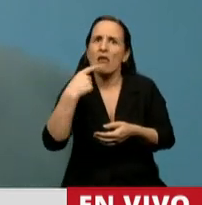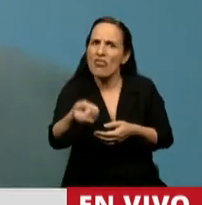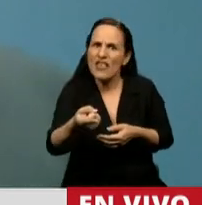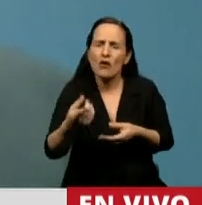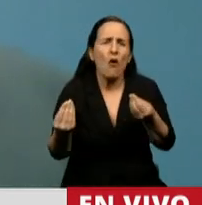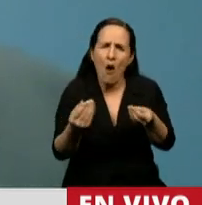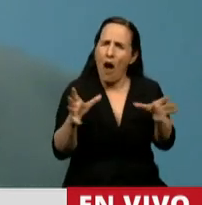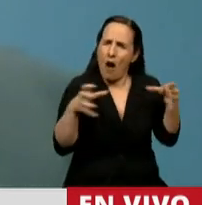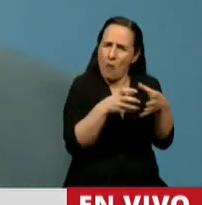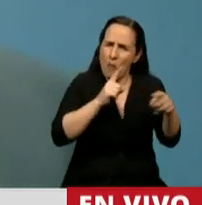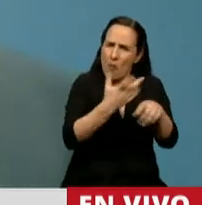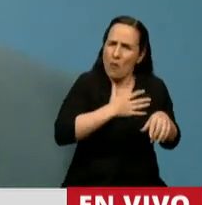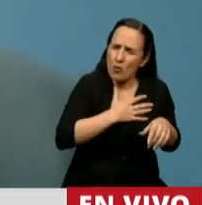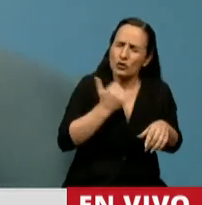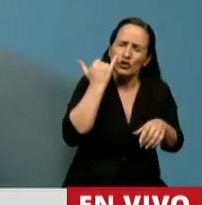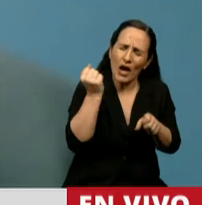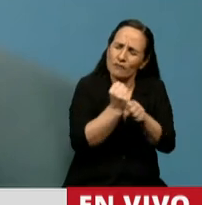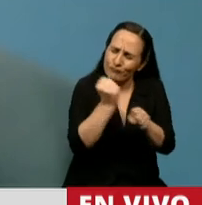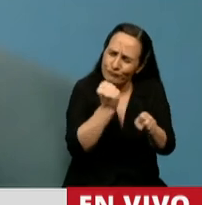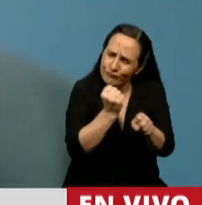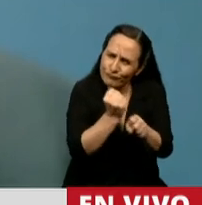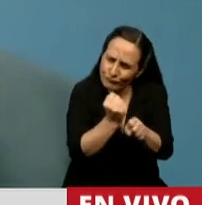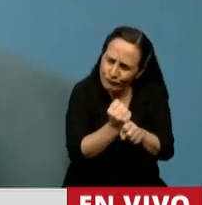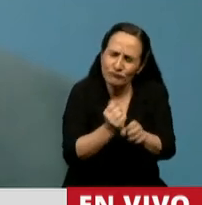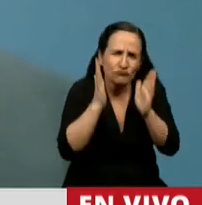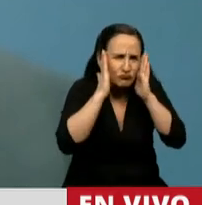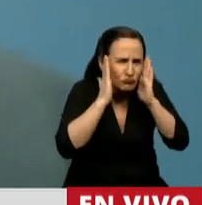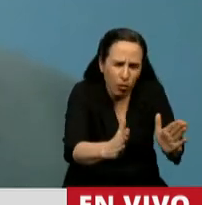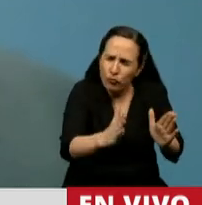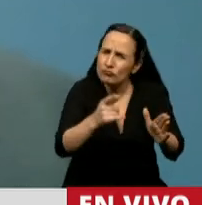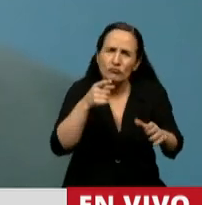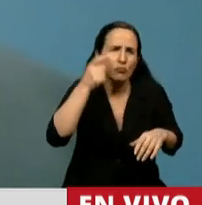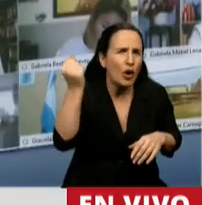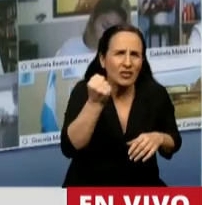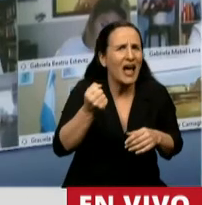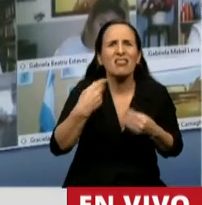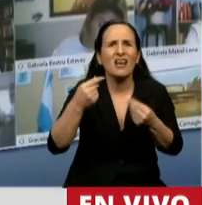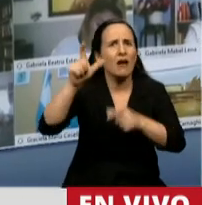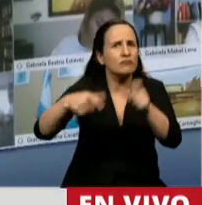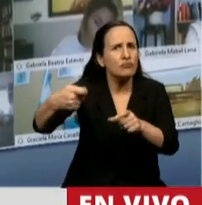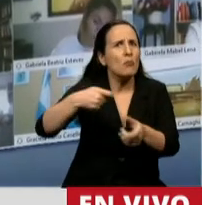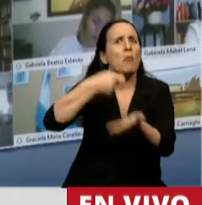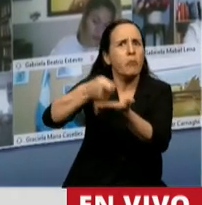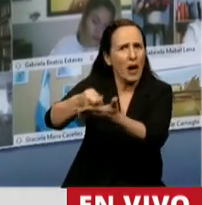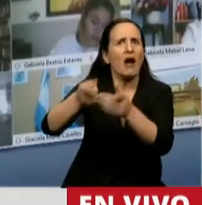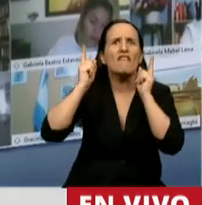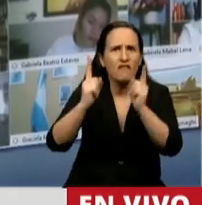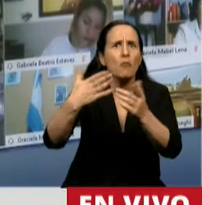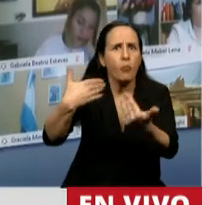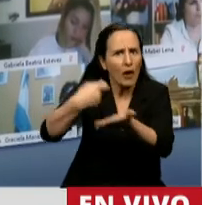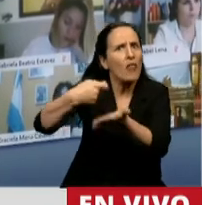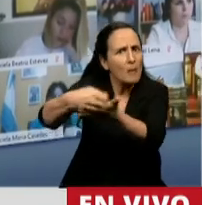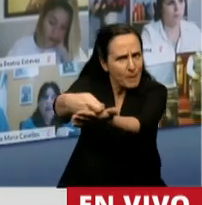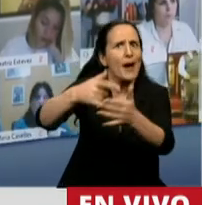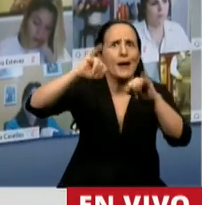en nuestro bloque para garantizar que en la redacción esté asegurado el pago pero sí quiero decirle que